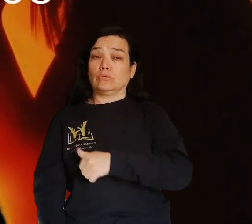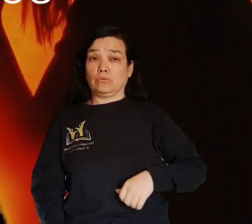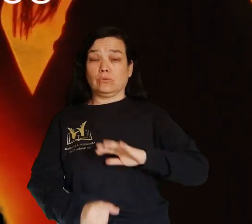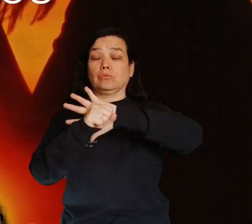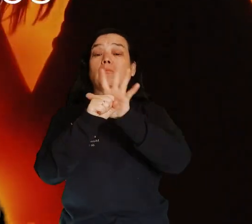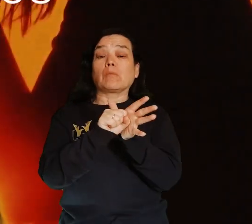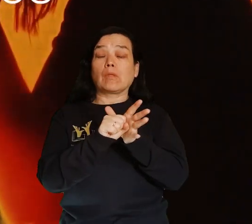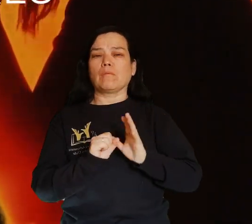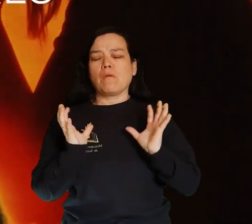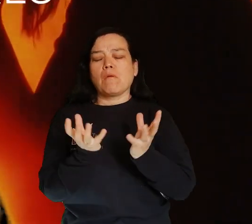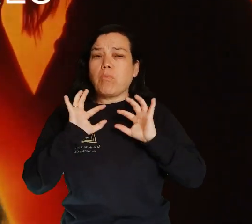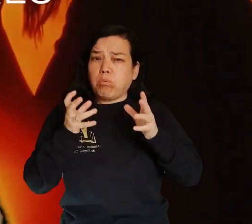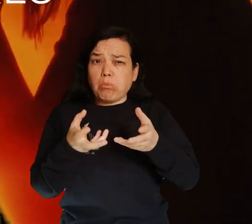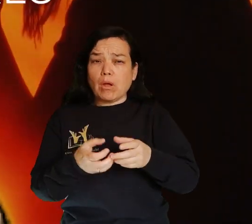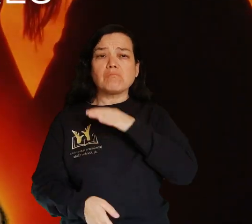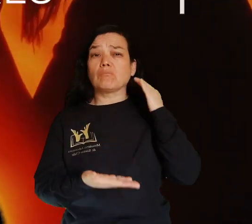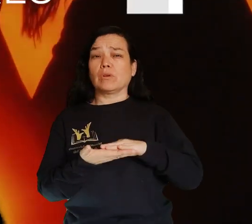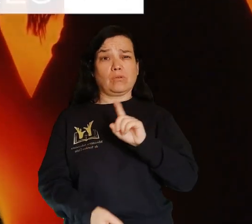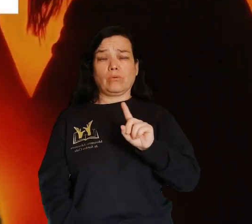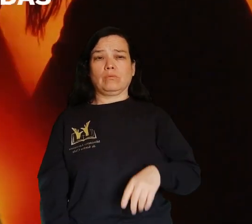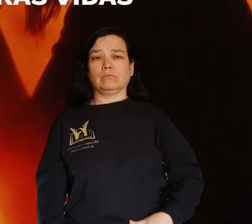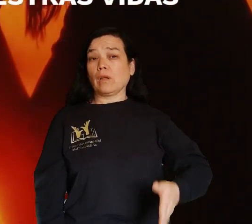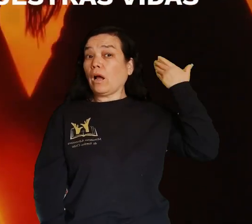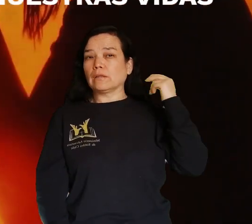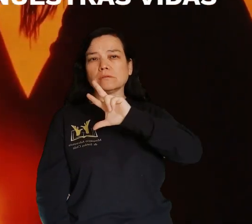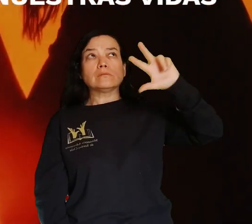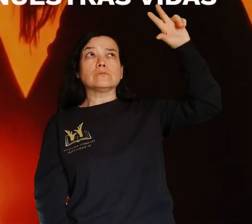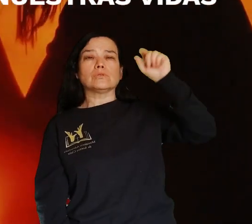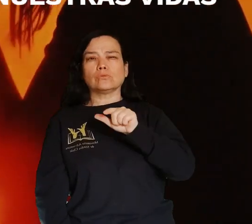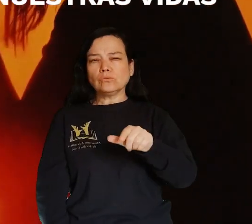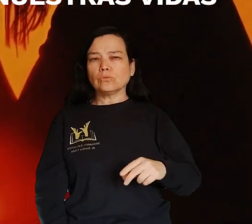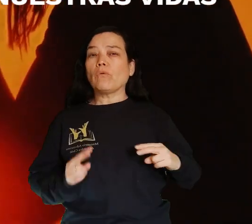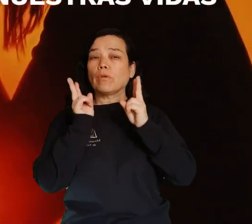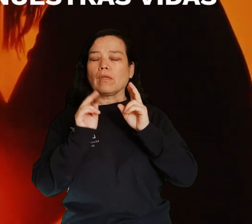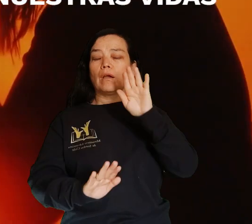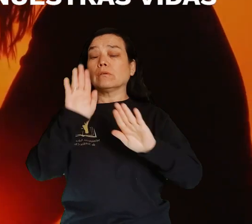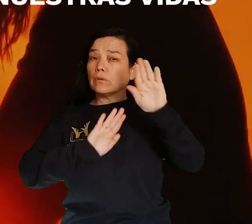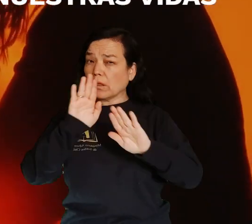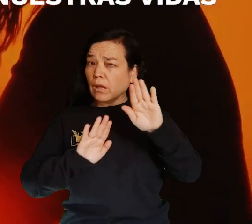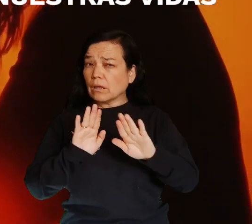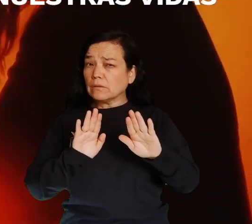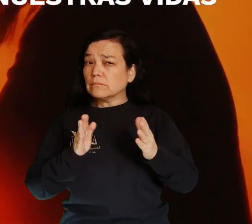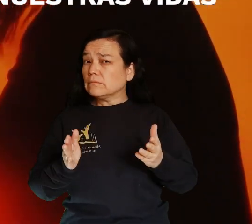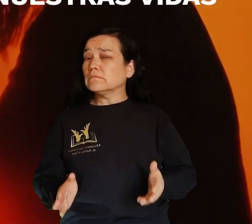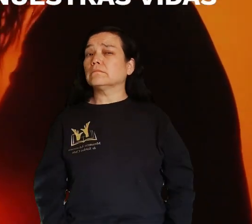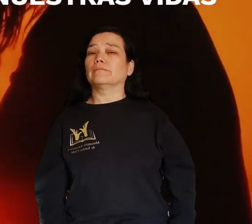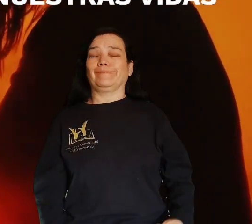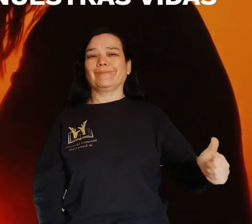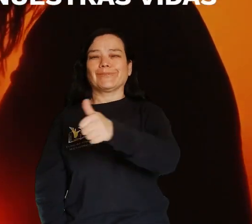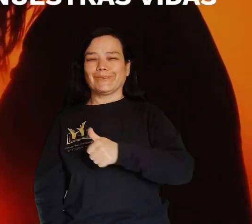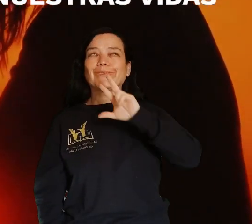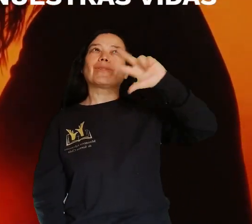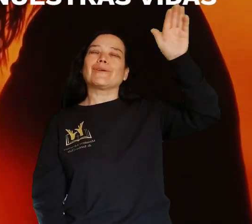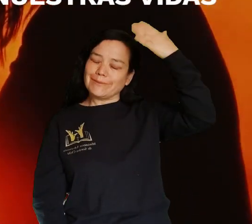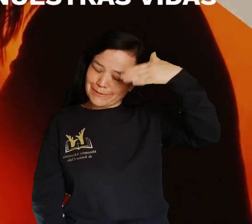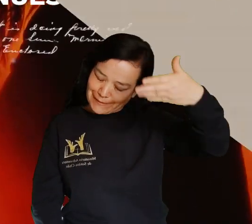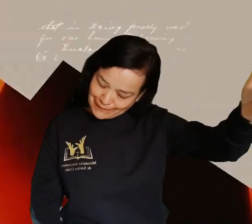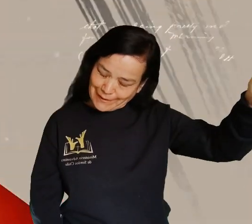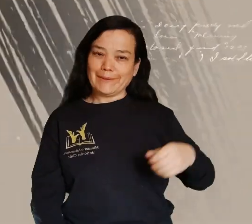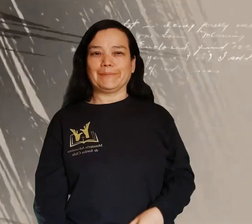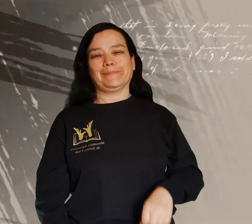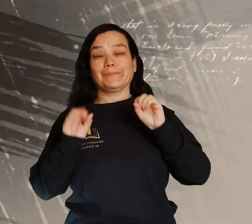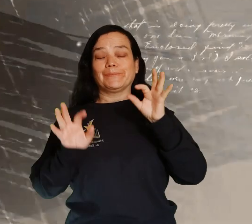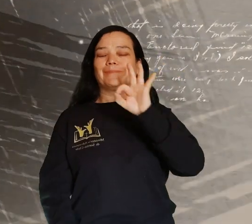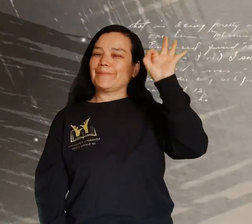Dios con nuestros diezmos y ofrendas regulares, agradezcamos al divino protector por su amor y por preservar nuestras vidas.